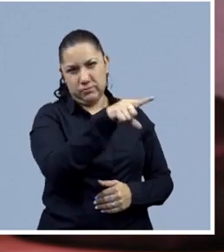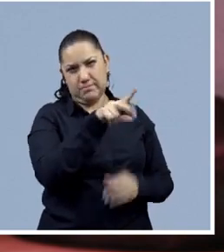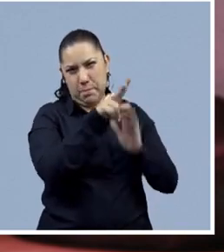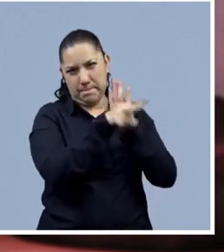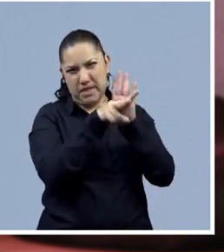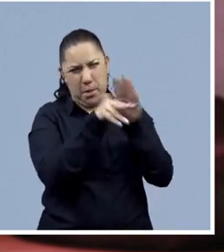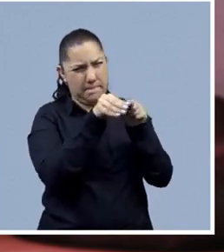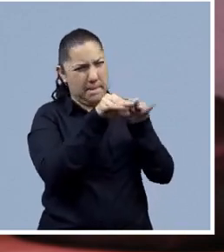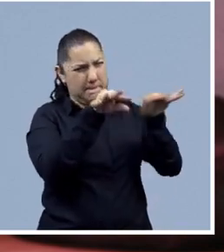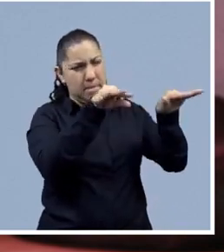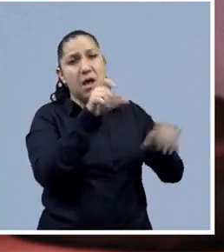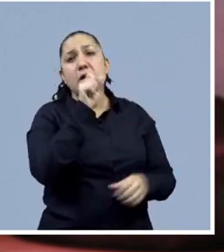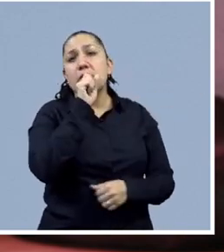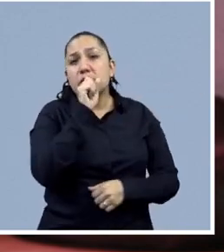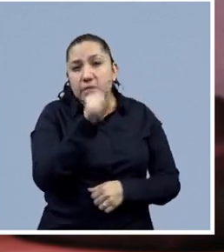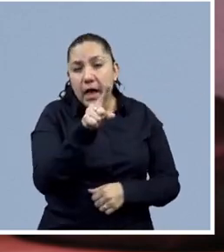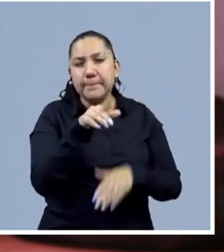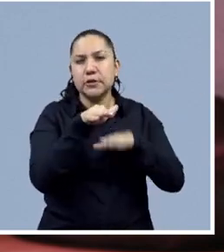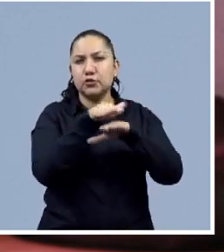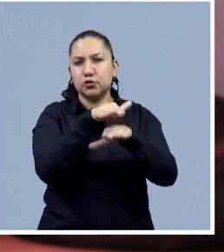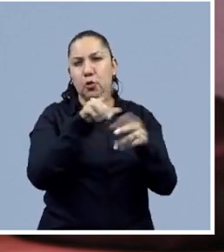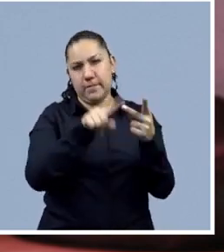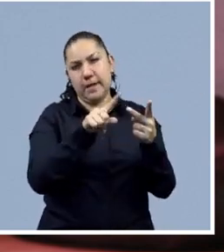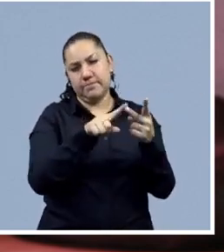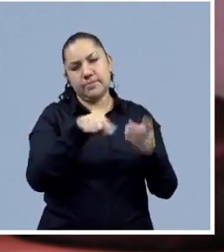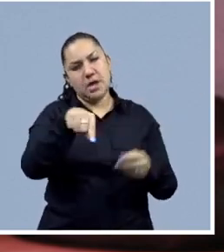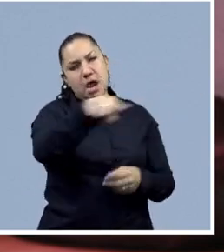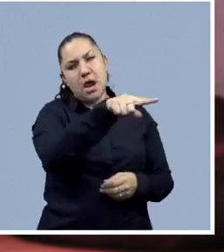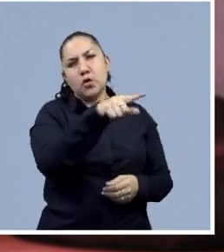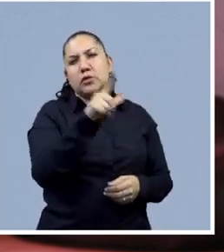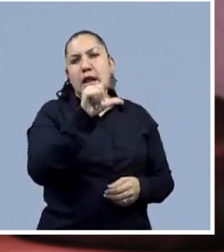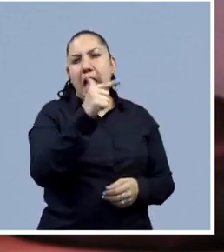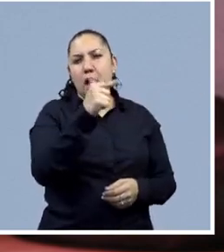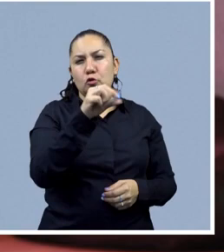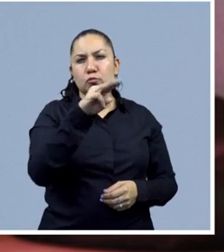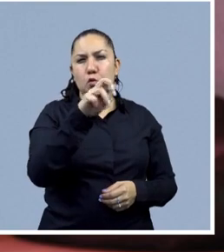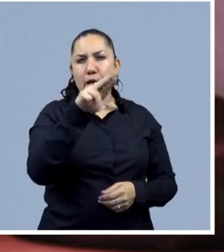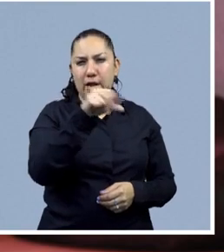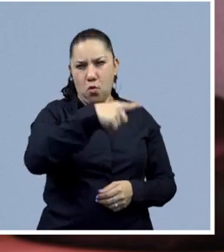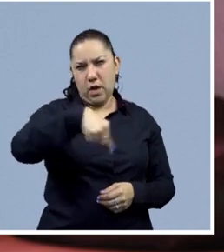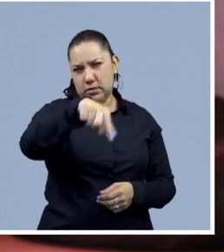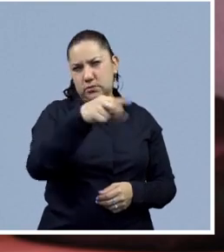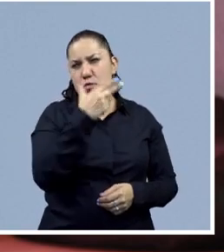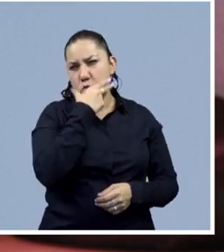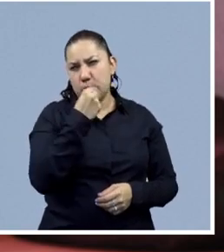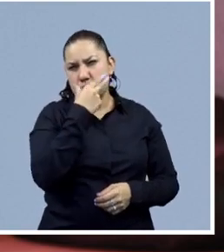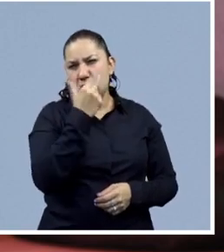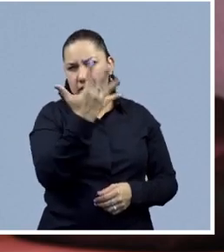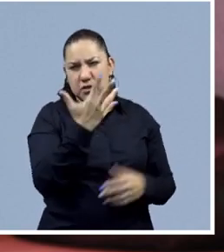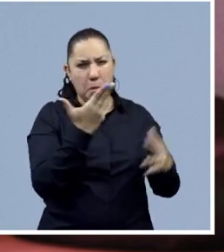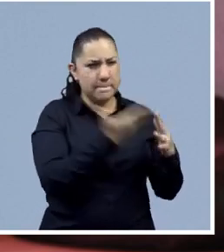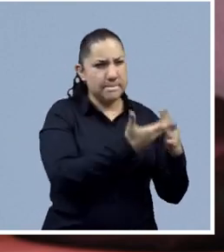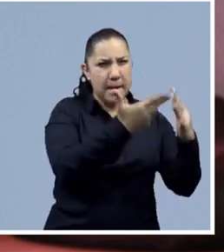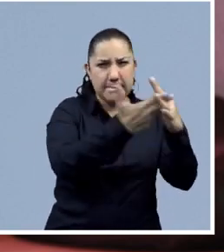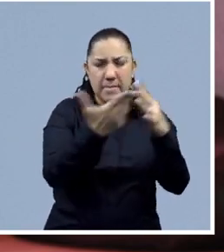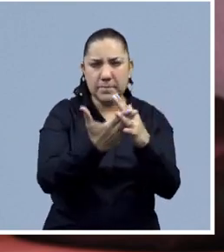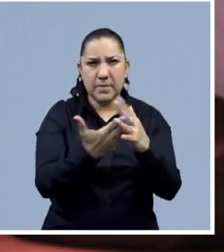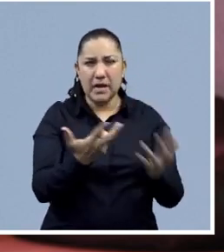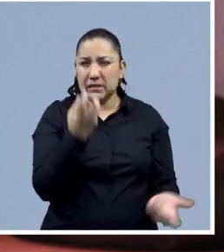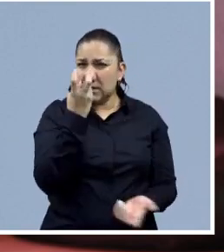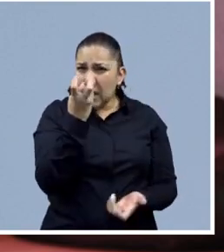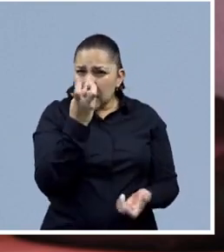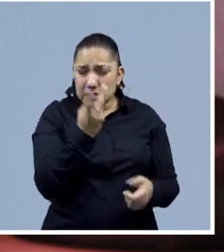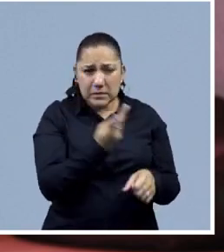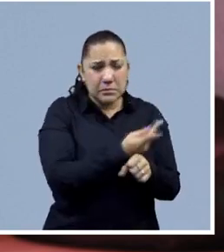otro de los casos que también se hizo muy viral en redes sociales fue el de los chicos de Lagos de Moreno a quien quitaron la vida y que desafortunadamente son casos,